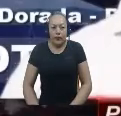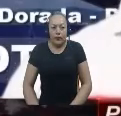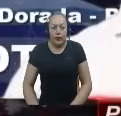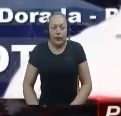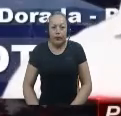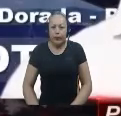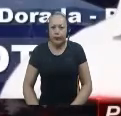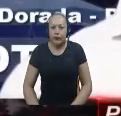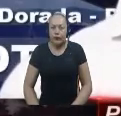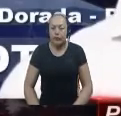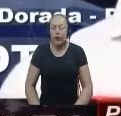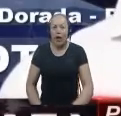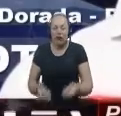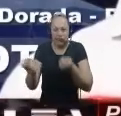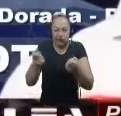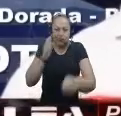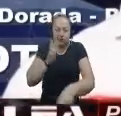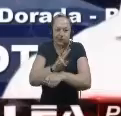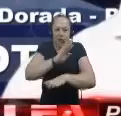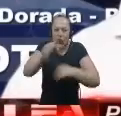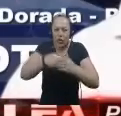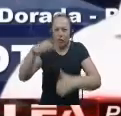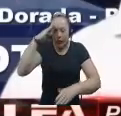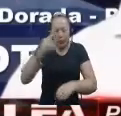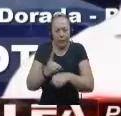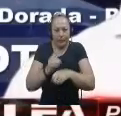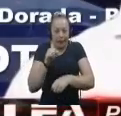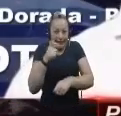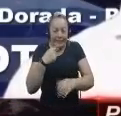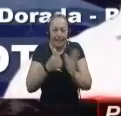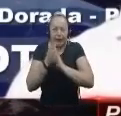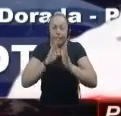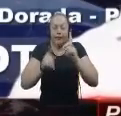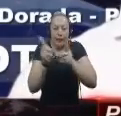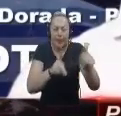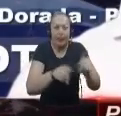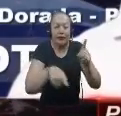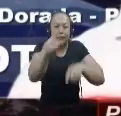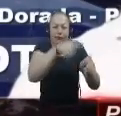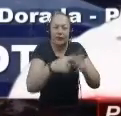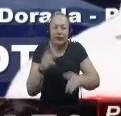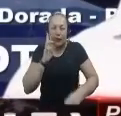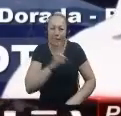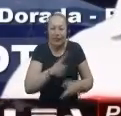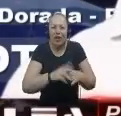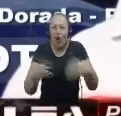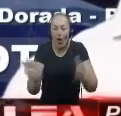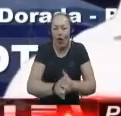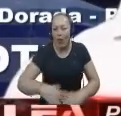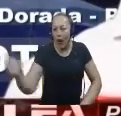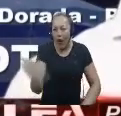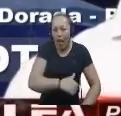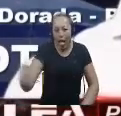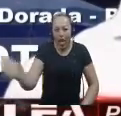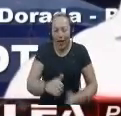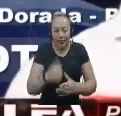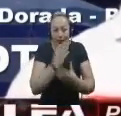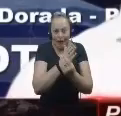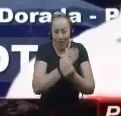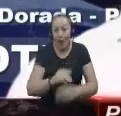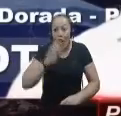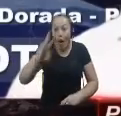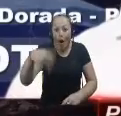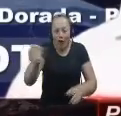En controles realizados Por parte de la policía Del distrito número 6 A los hinchas Que transcurren Por la malla vial Que conecta El municipio La hora Con